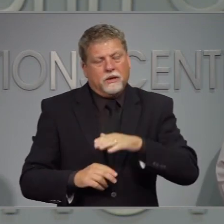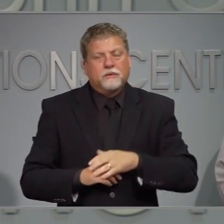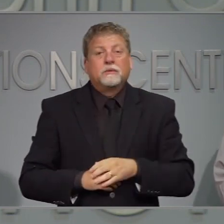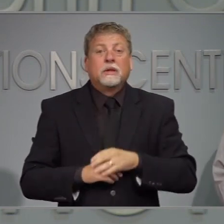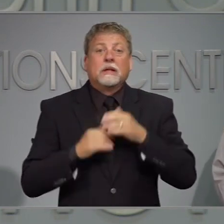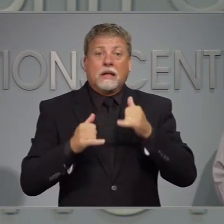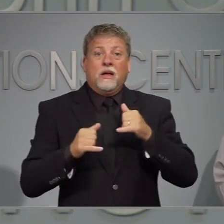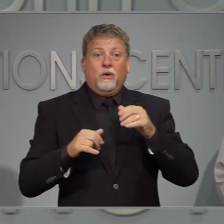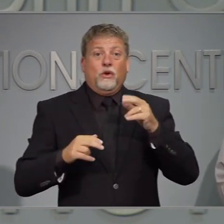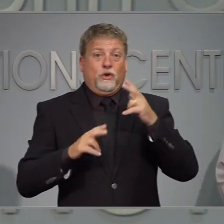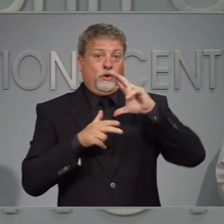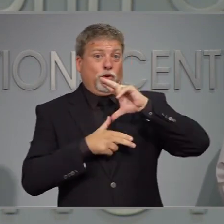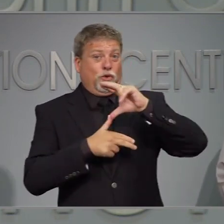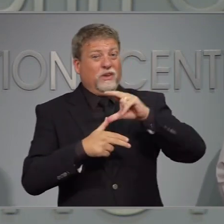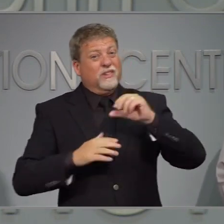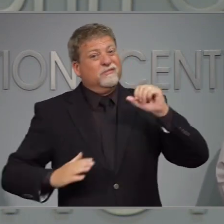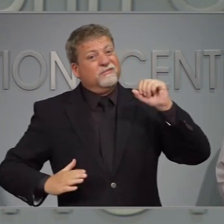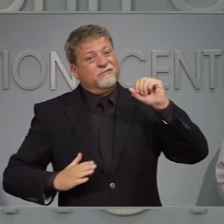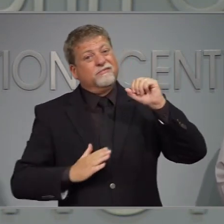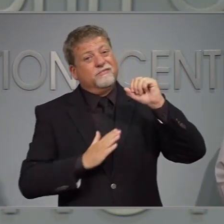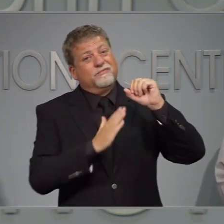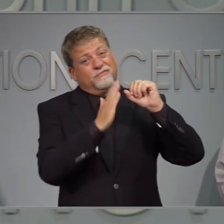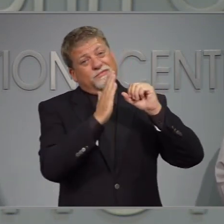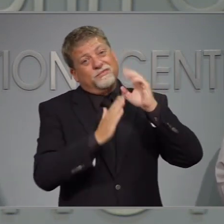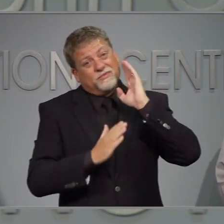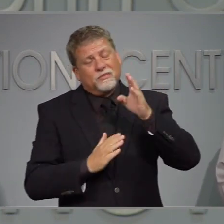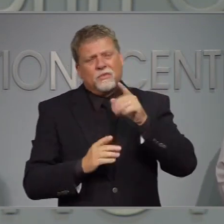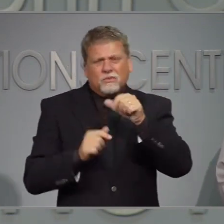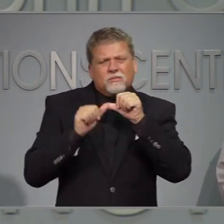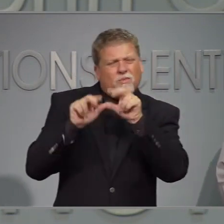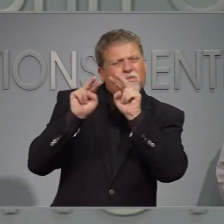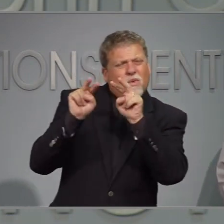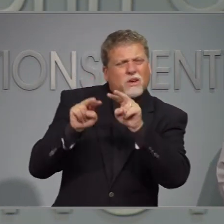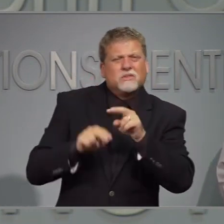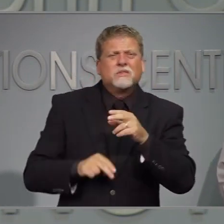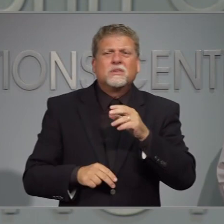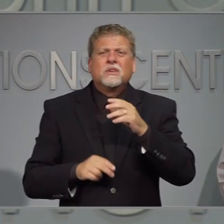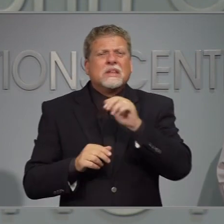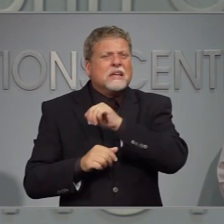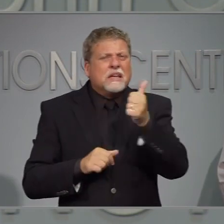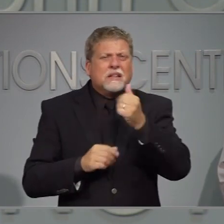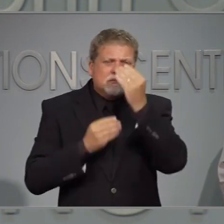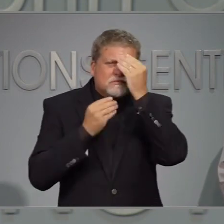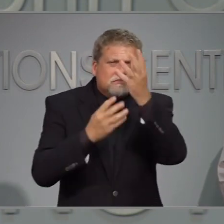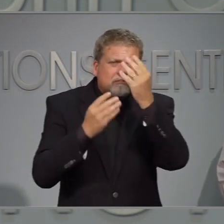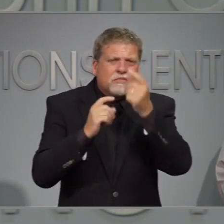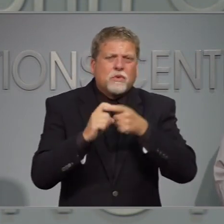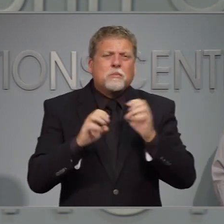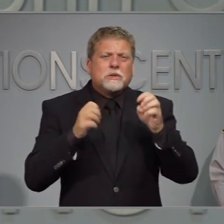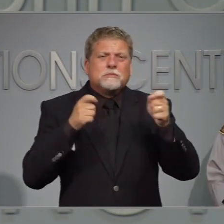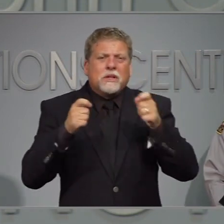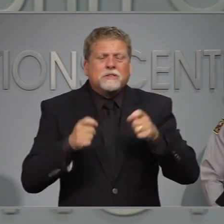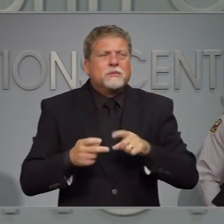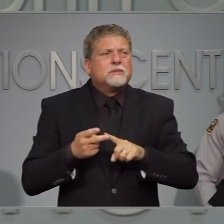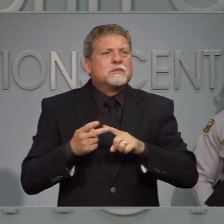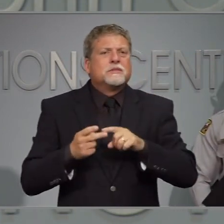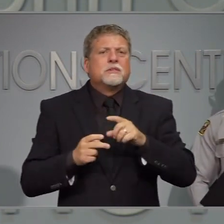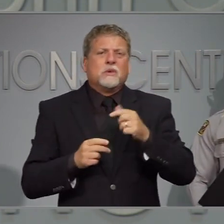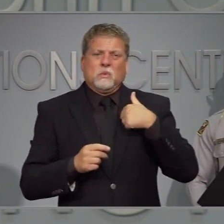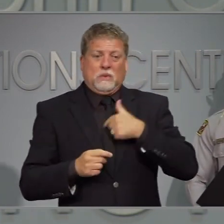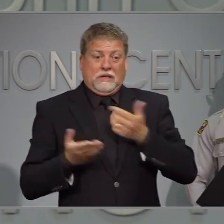acerca esta tormenta por favor permanezcan. en y a sabiendas de lo que está sucediendo en las noticias